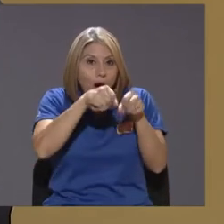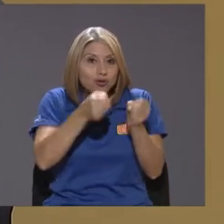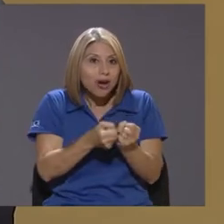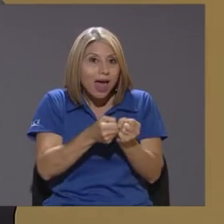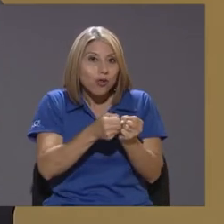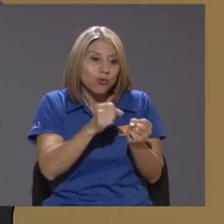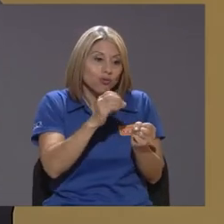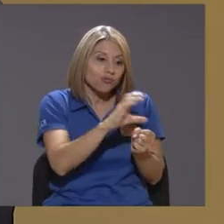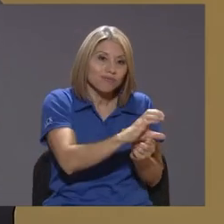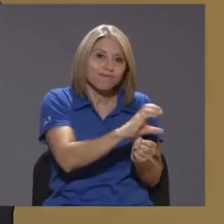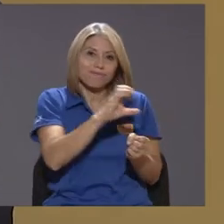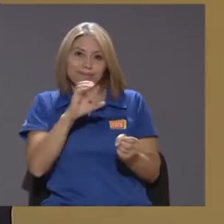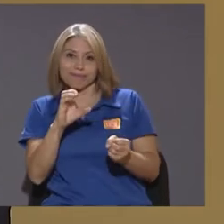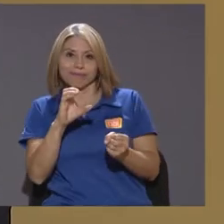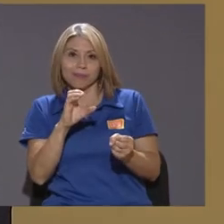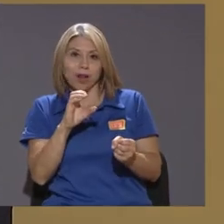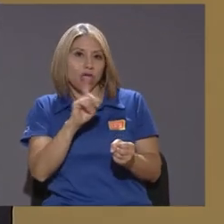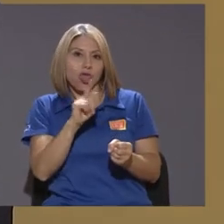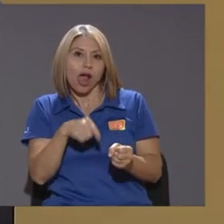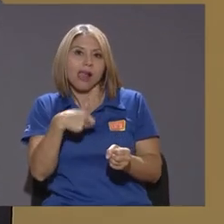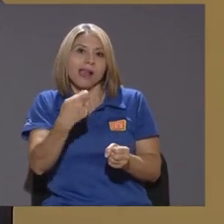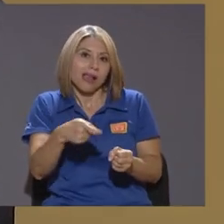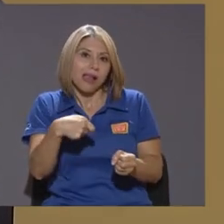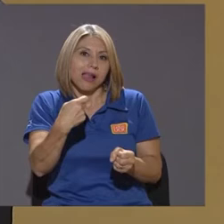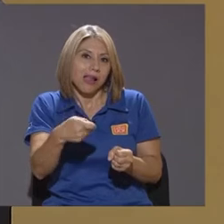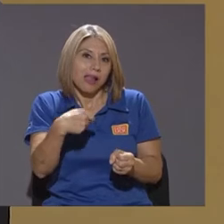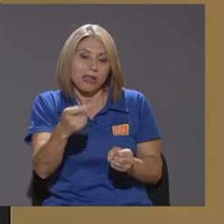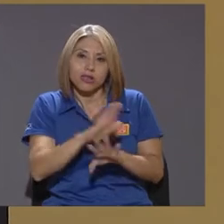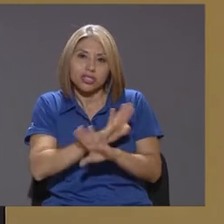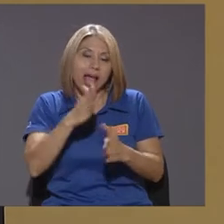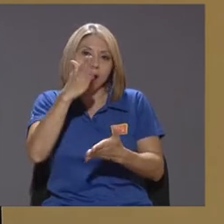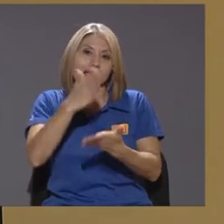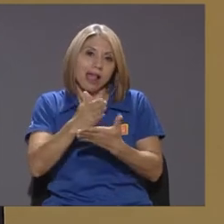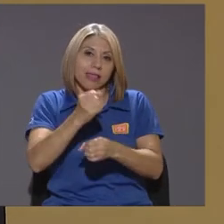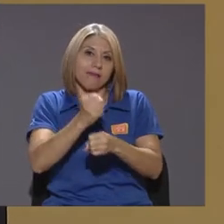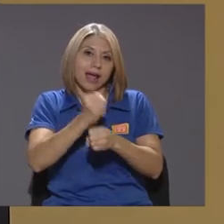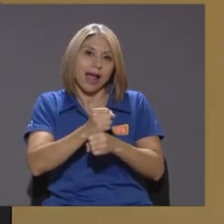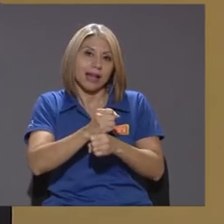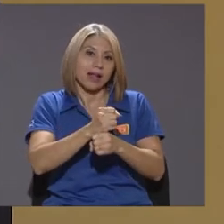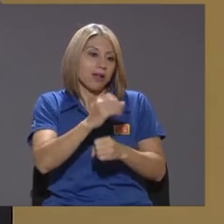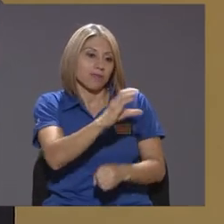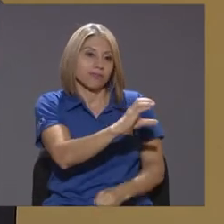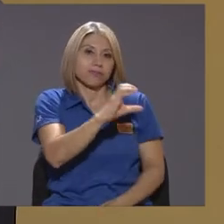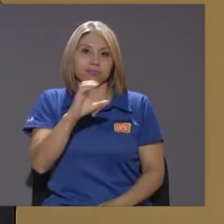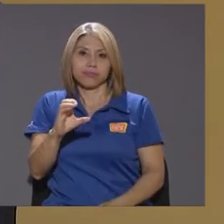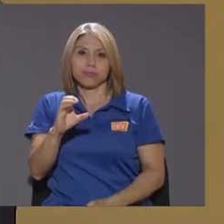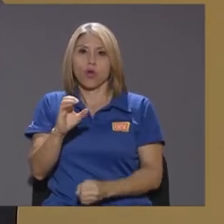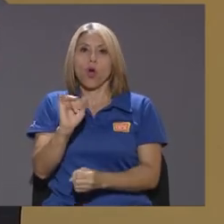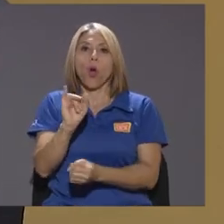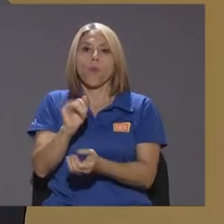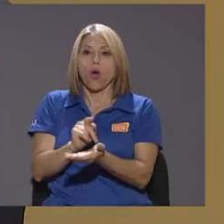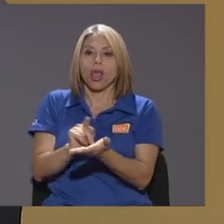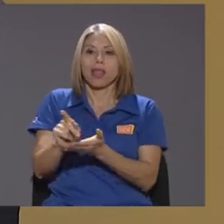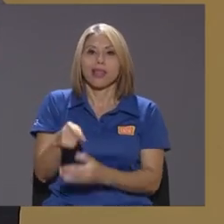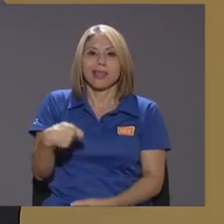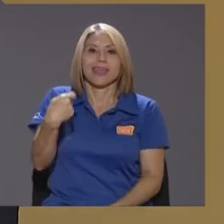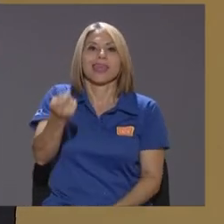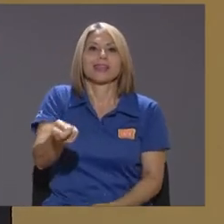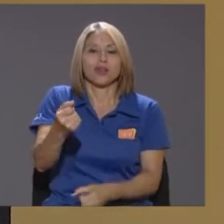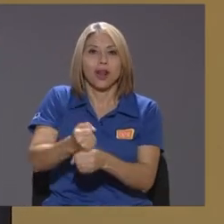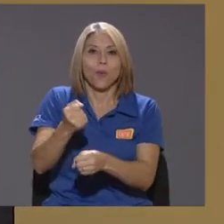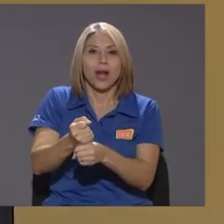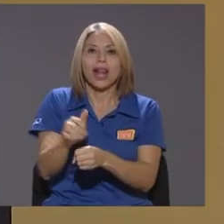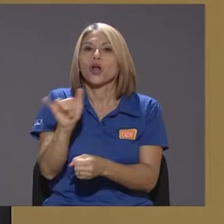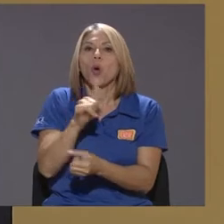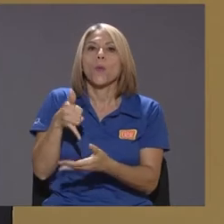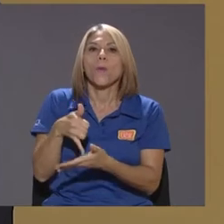en un solo tramo o sea en efectivo al momento de la pensión que no opere como una pensión sino como una liquidación laboral o sea que sea como el premio